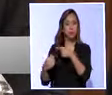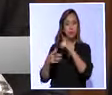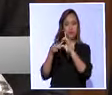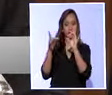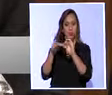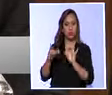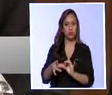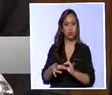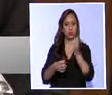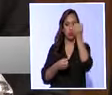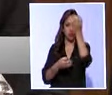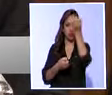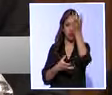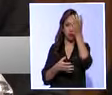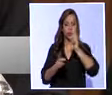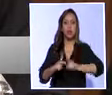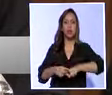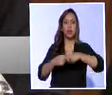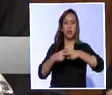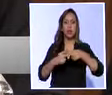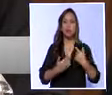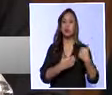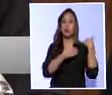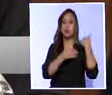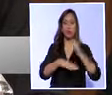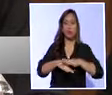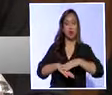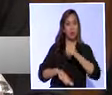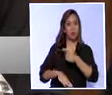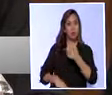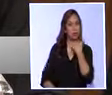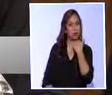Informes con indicios de responsabilidad penal.